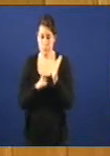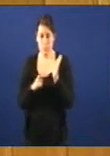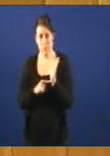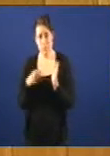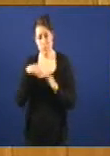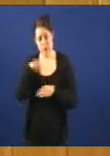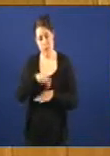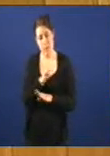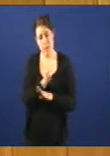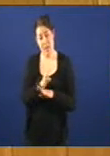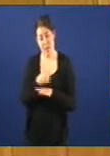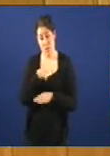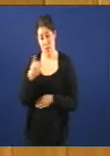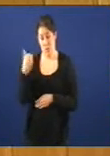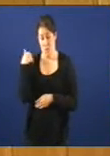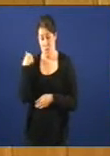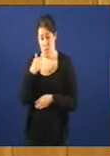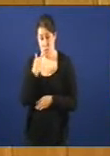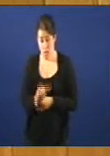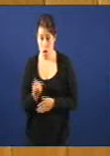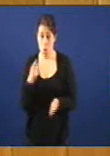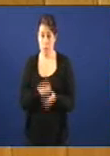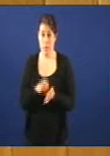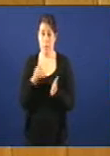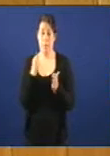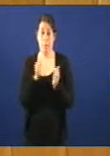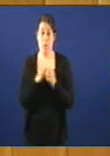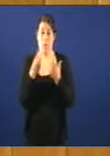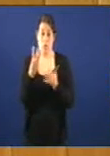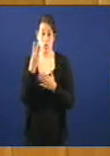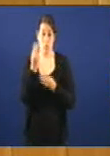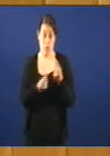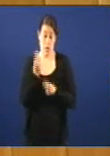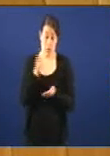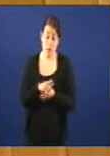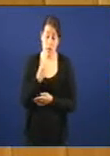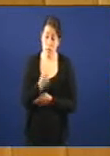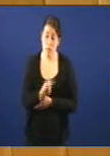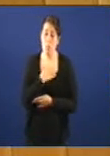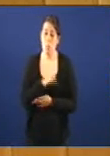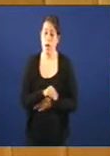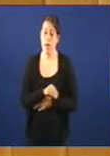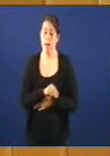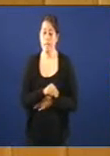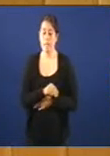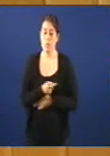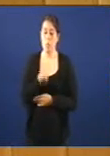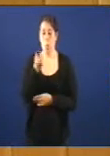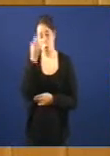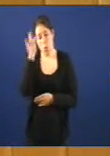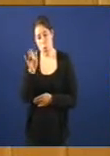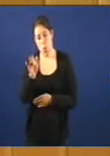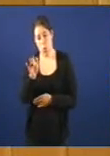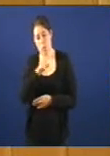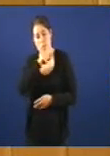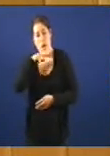Decía daquela e volvino a reiterar o pasado día 28 de maio que podía resultar prematuro valorar a decisión da